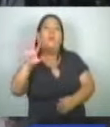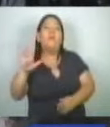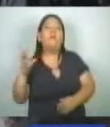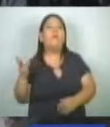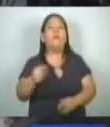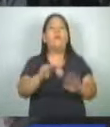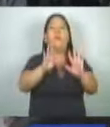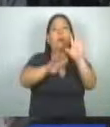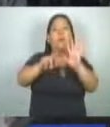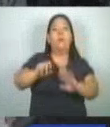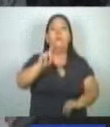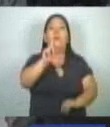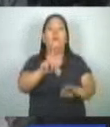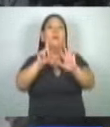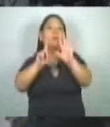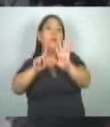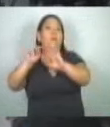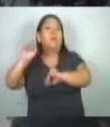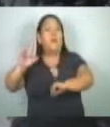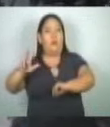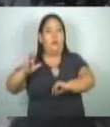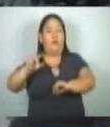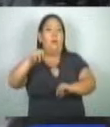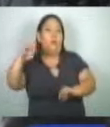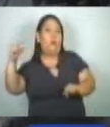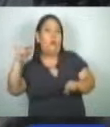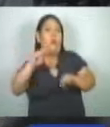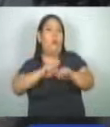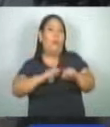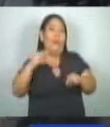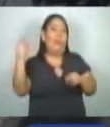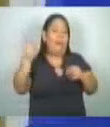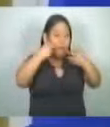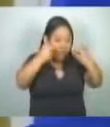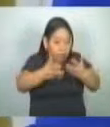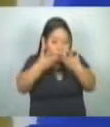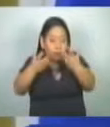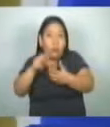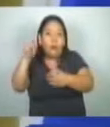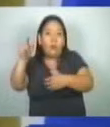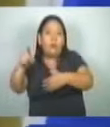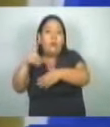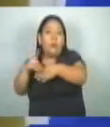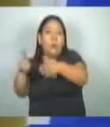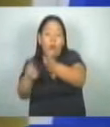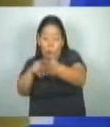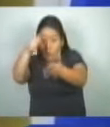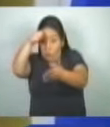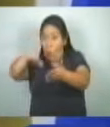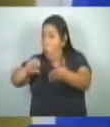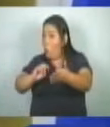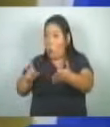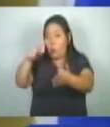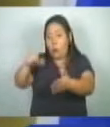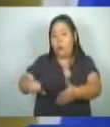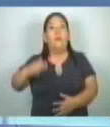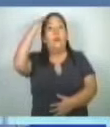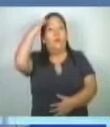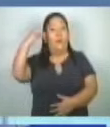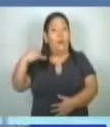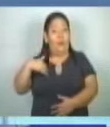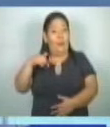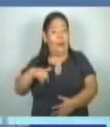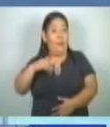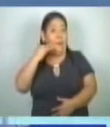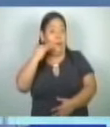.663 millones de dólares, el cual deberá ser estudiado por los legisladores. Este es un informe de Marcela Rive.